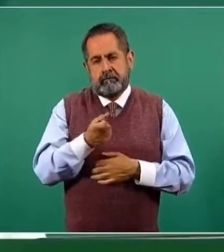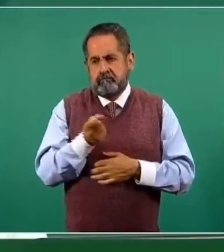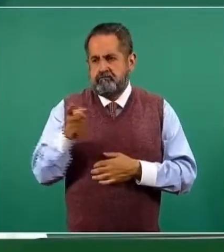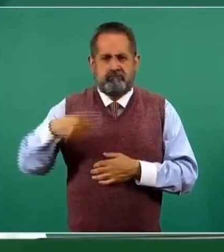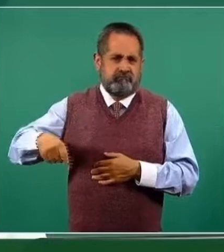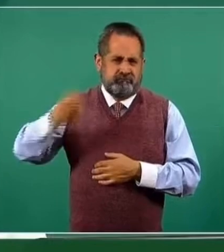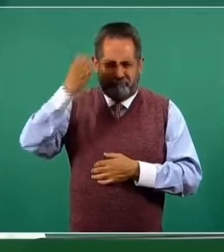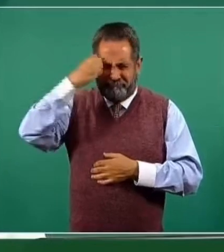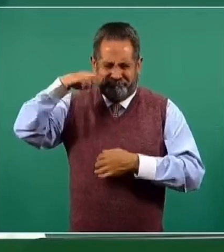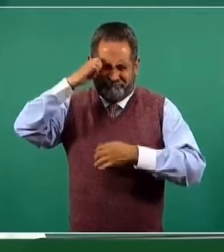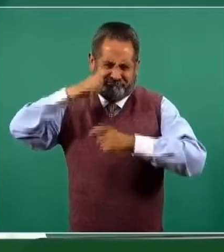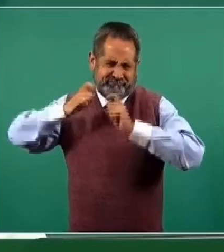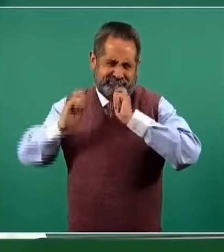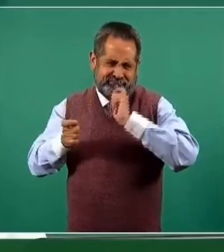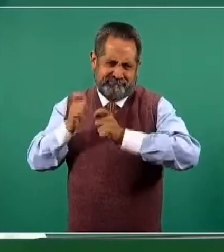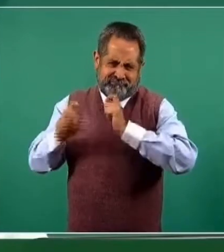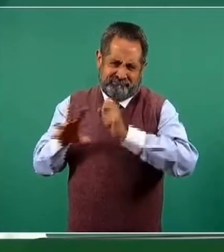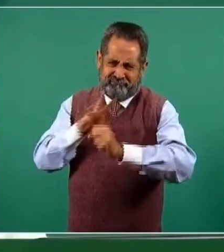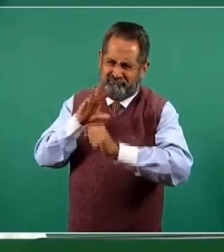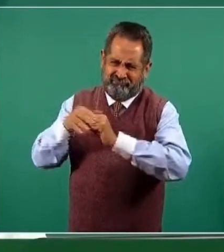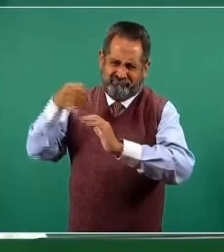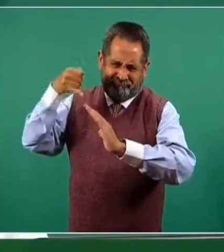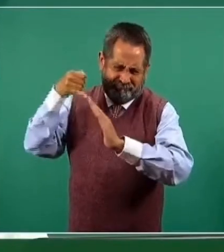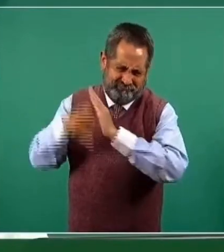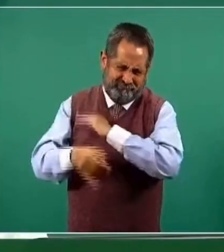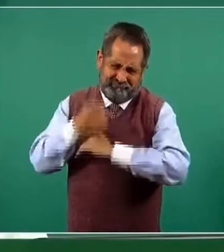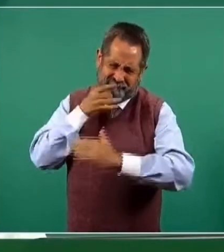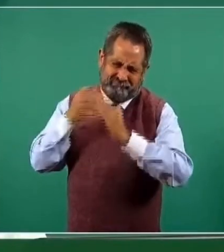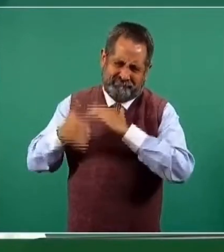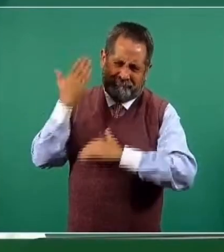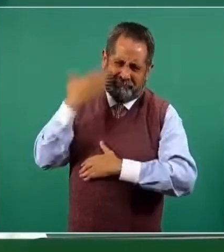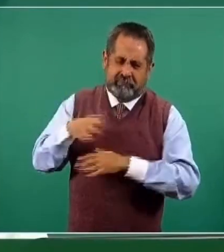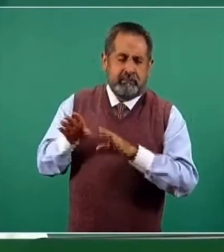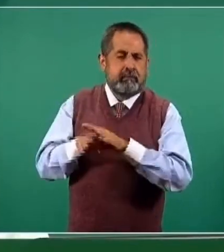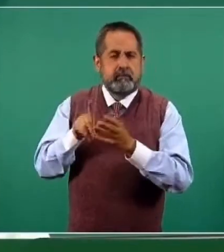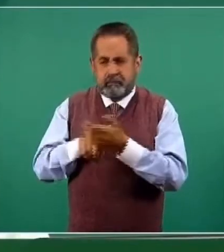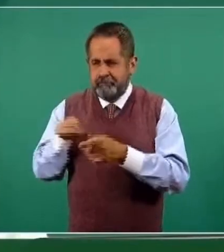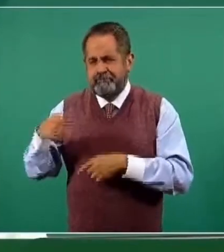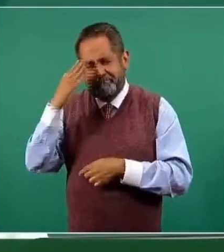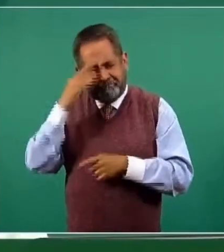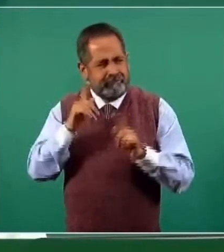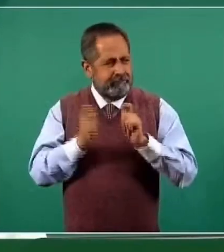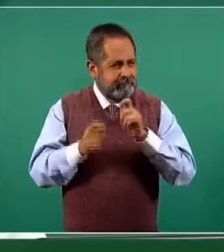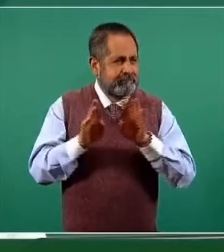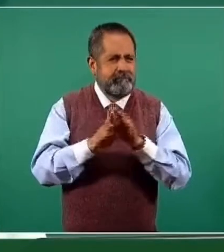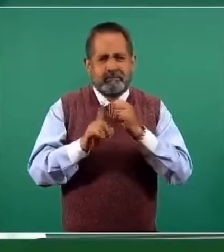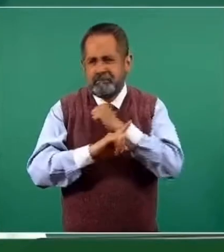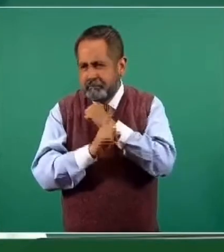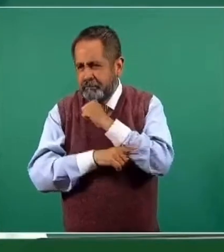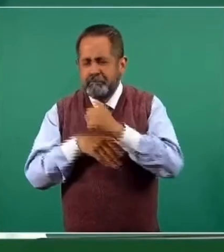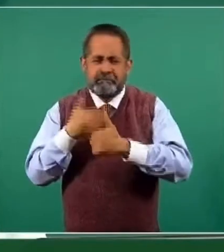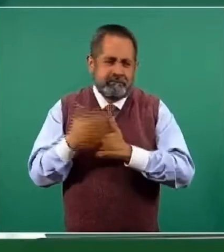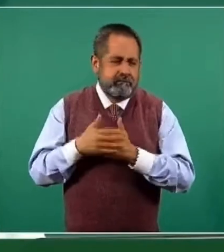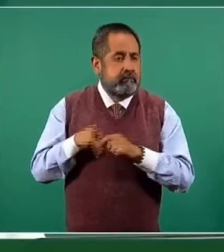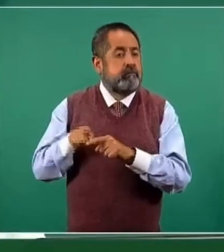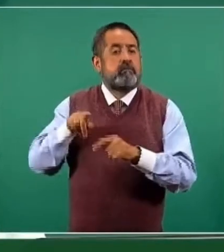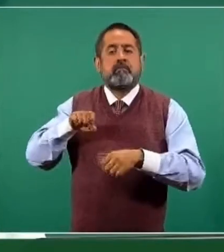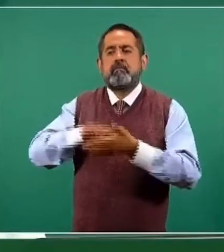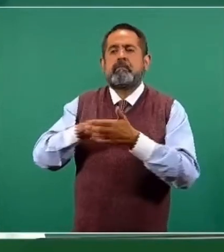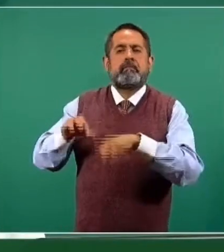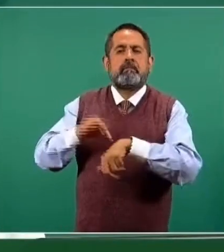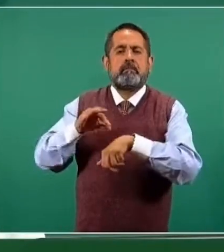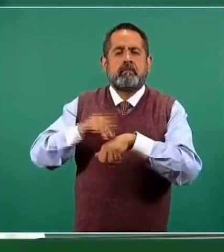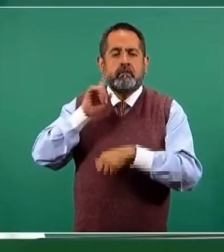expertas en múltiples campos de la salud, incluyendo salud reproductiva. En especial menciono a la doctora